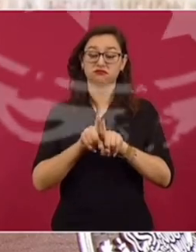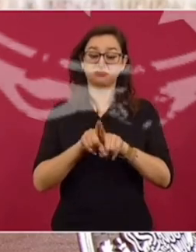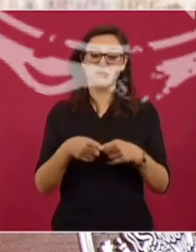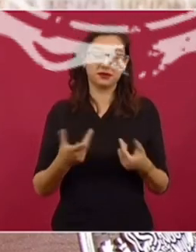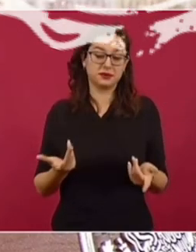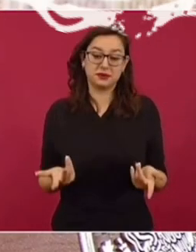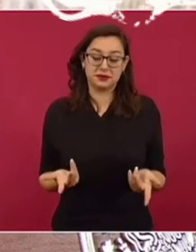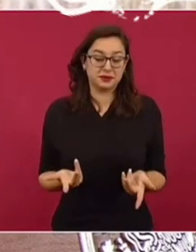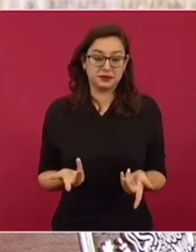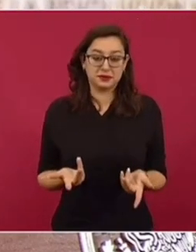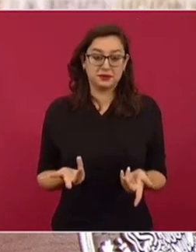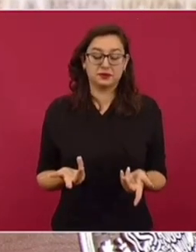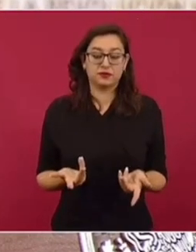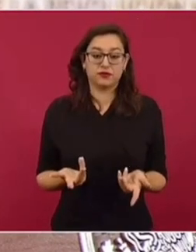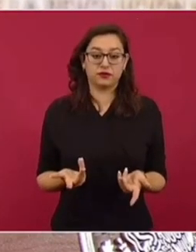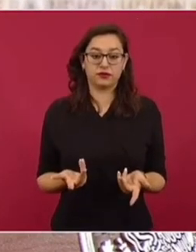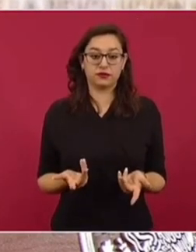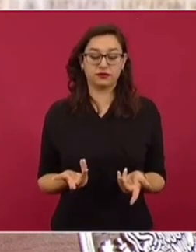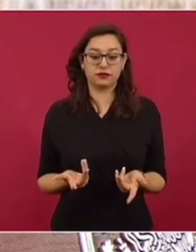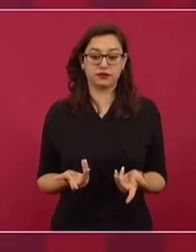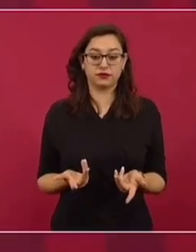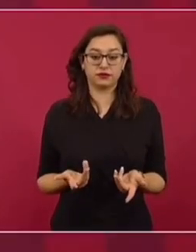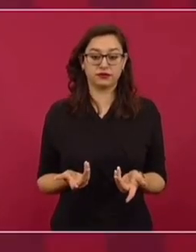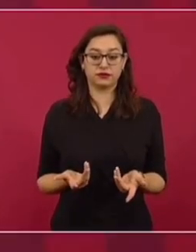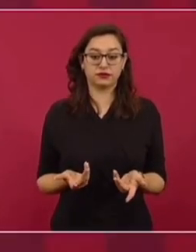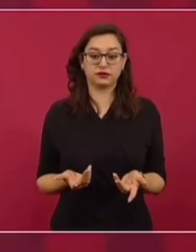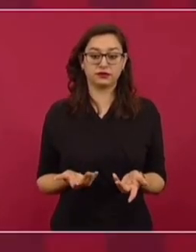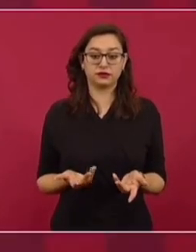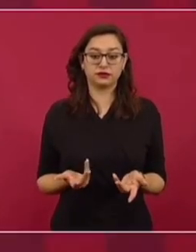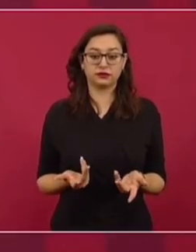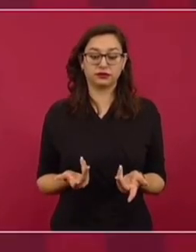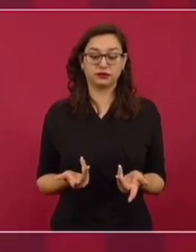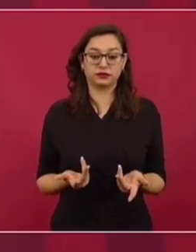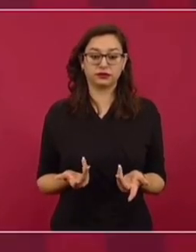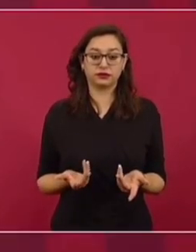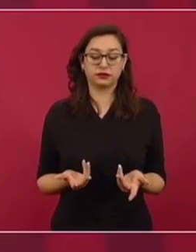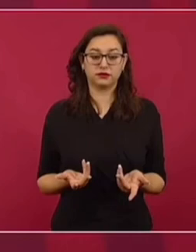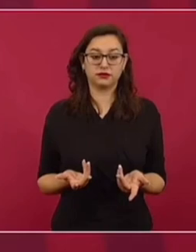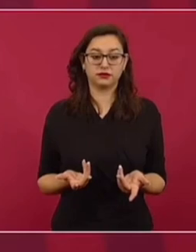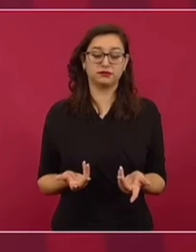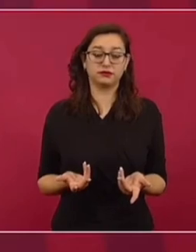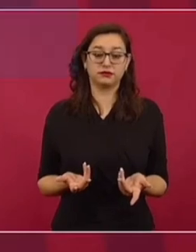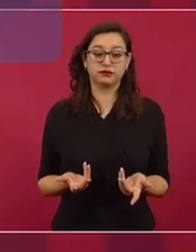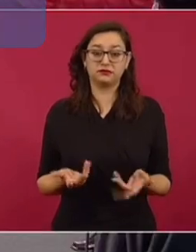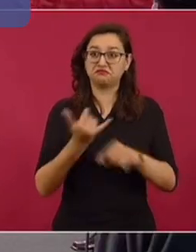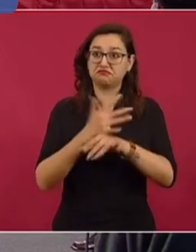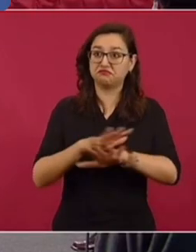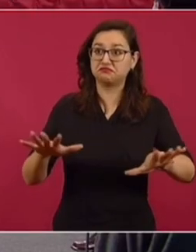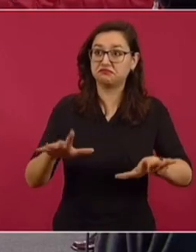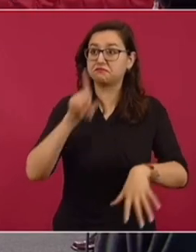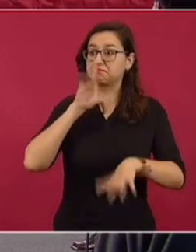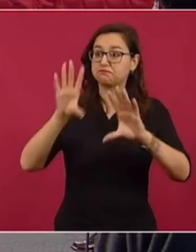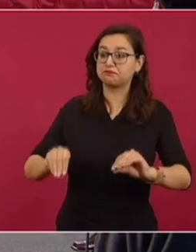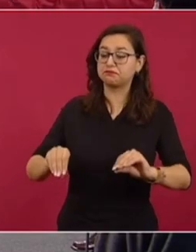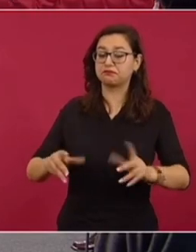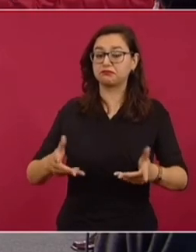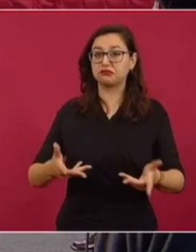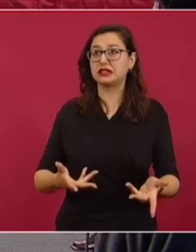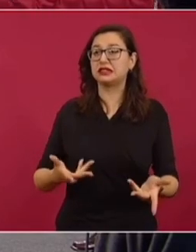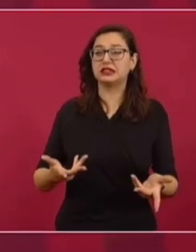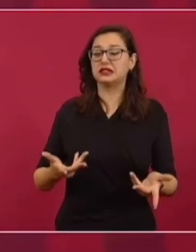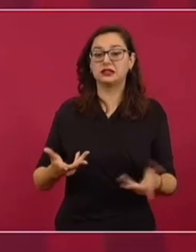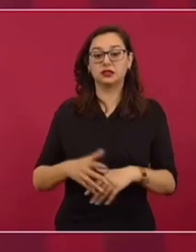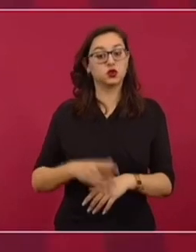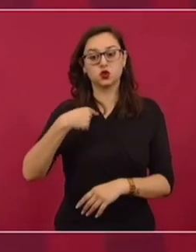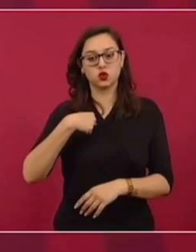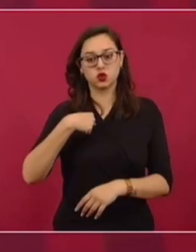No es posible que no puedan informar, no estoy diciendo que